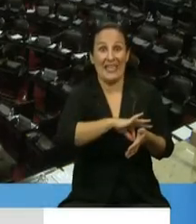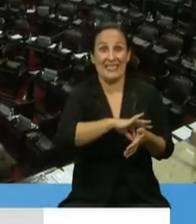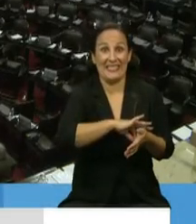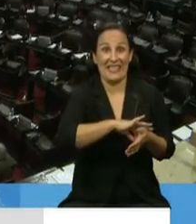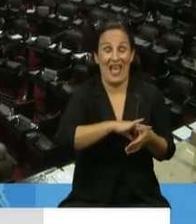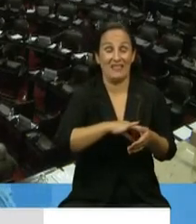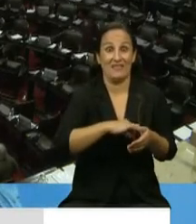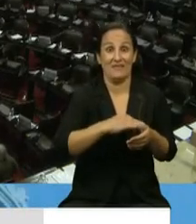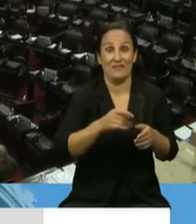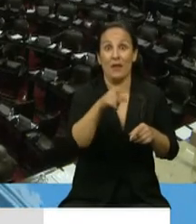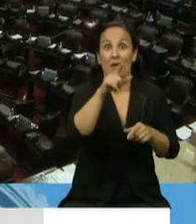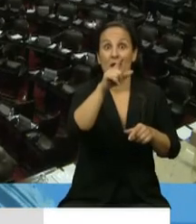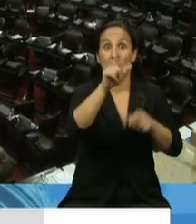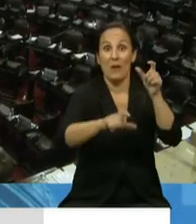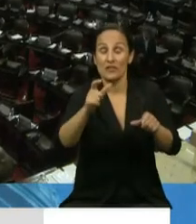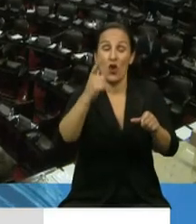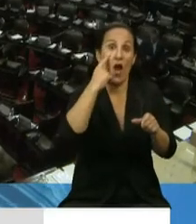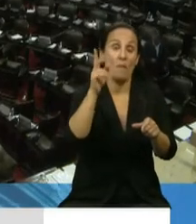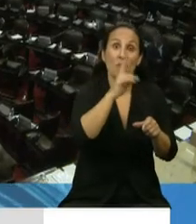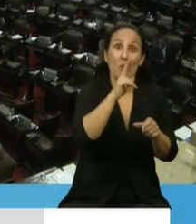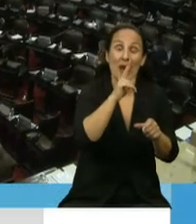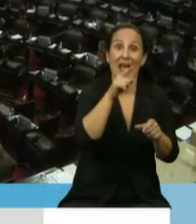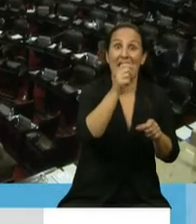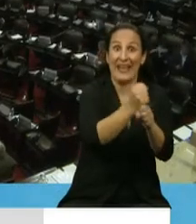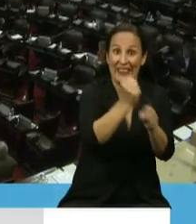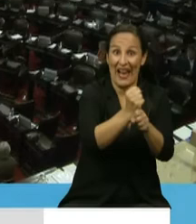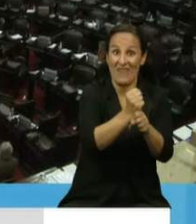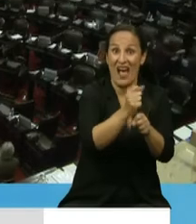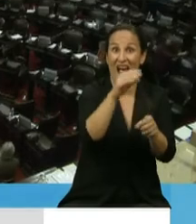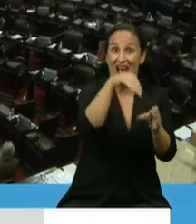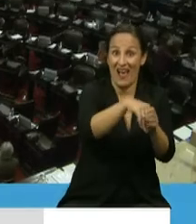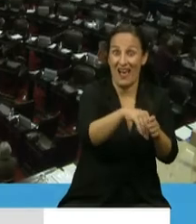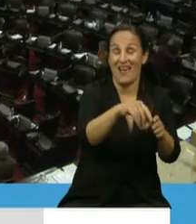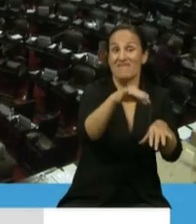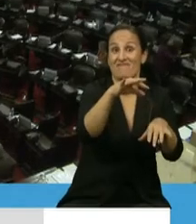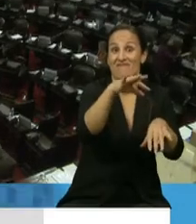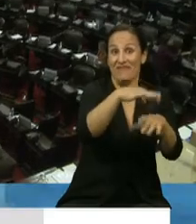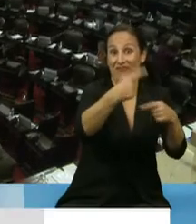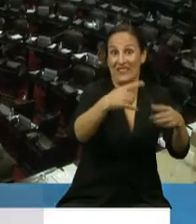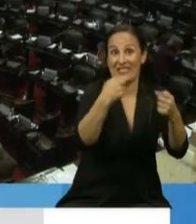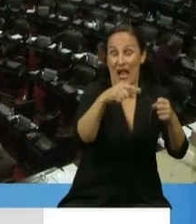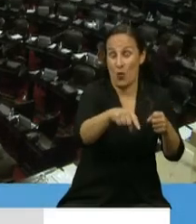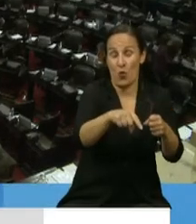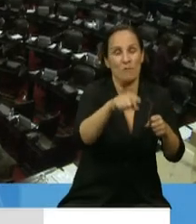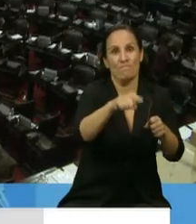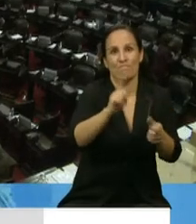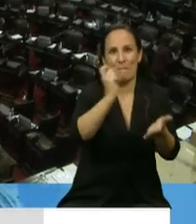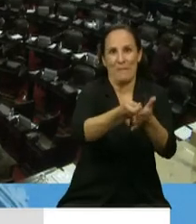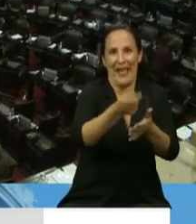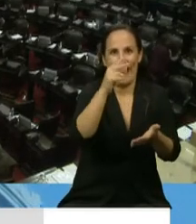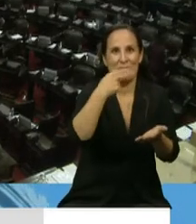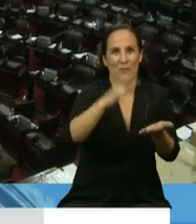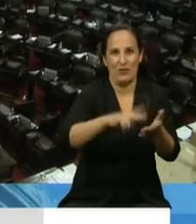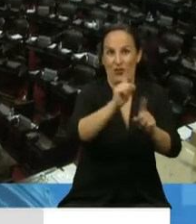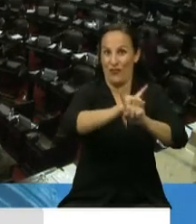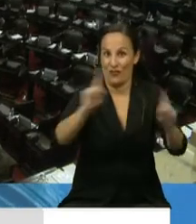los trabajadores, hombres y mujeres que están ahí, en la primera línea de fuego en la batalla contra la